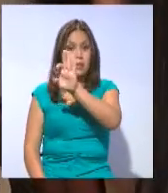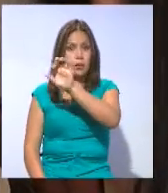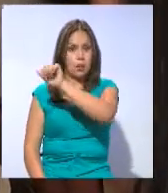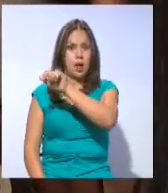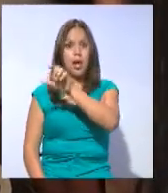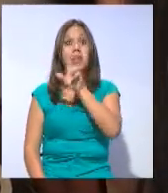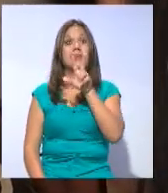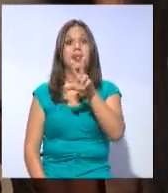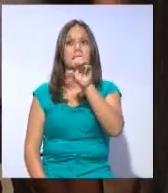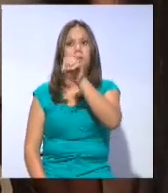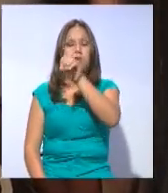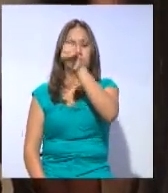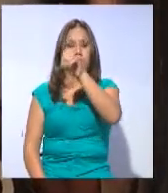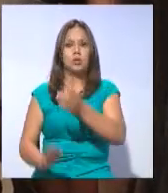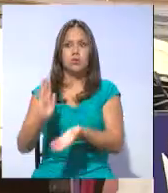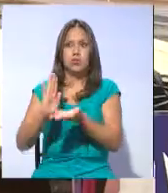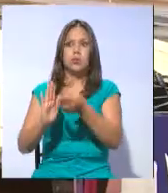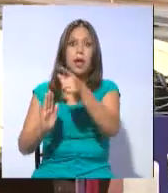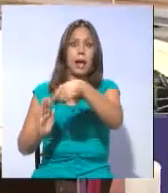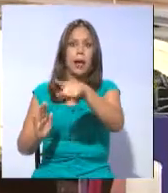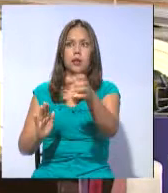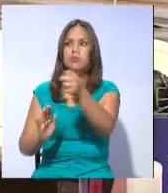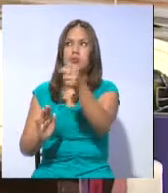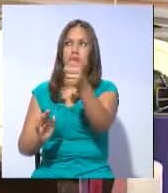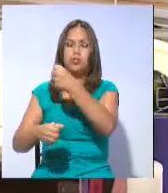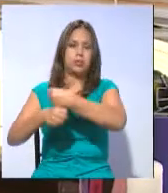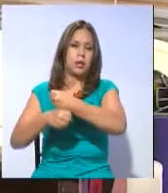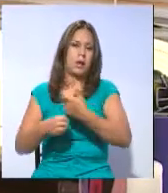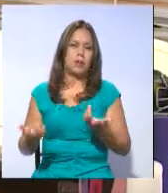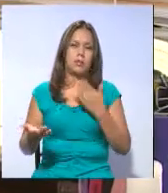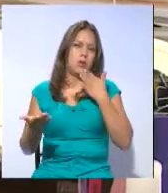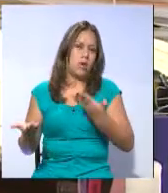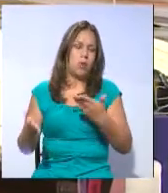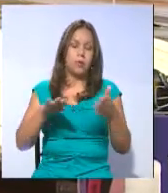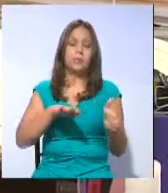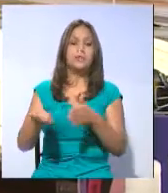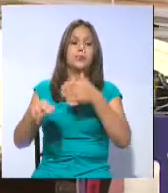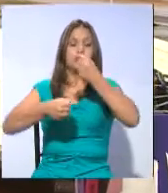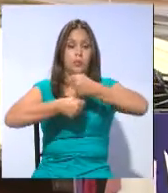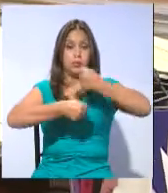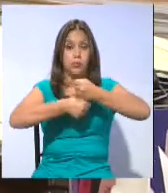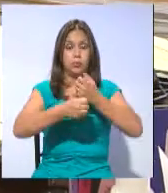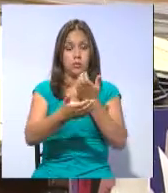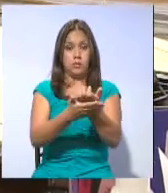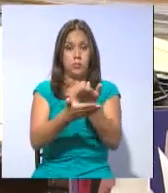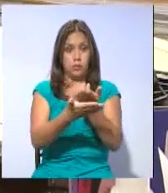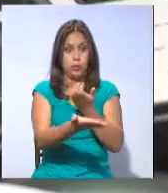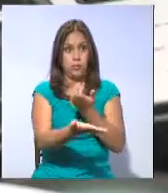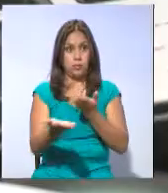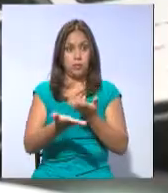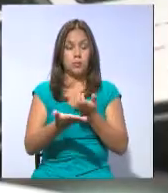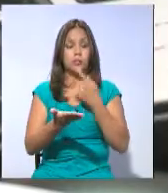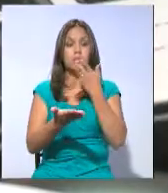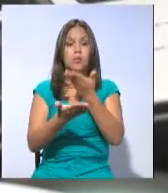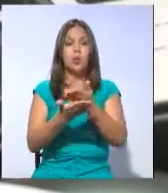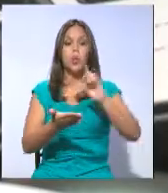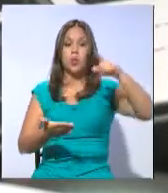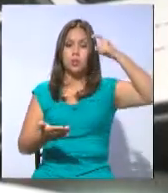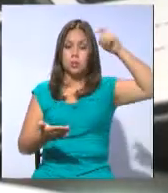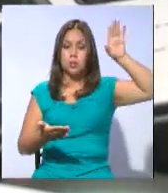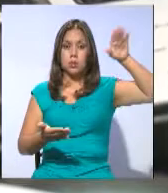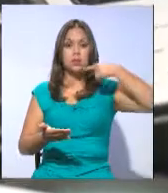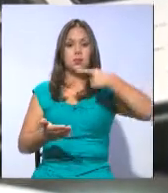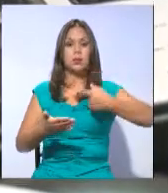ecuatorianas que generan empleo y trabajo. En materia laboral, entre las medidas económicas propuestas por el Ejecutivo, plantean